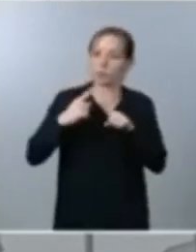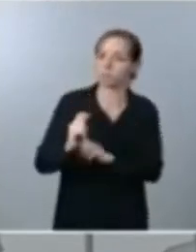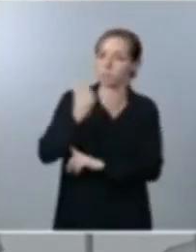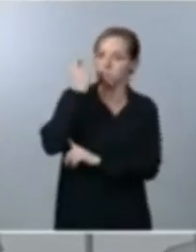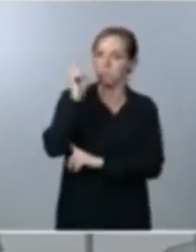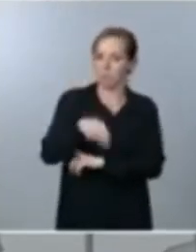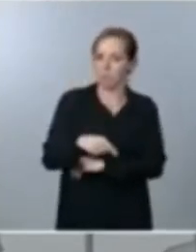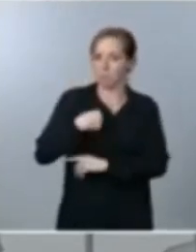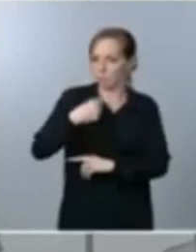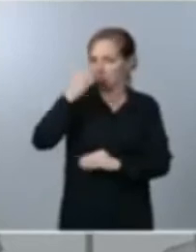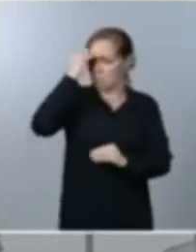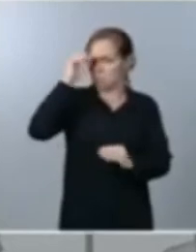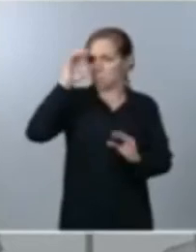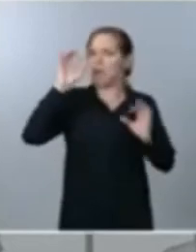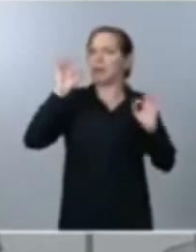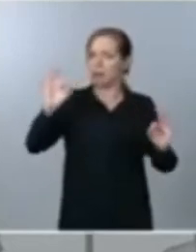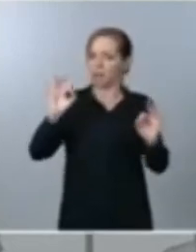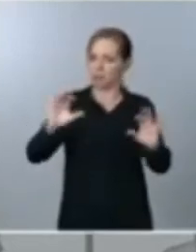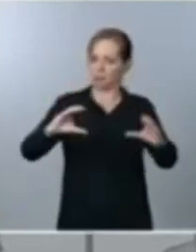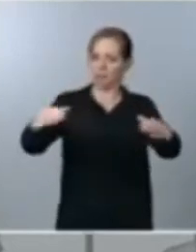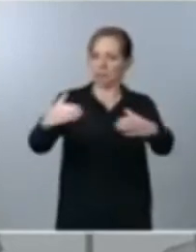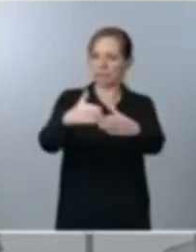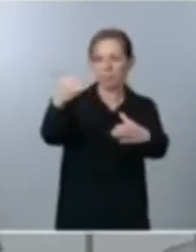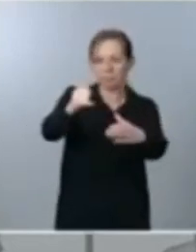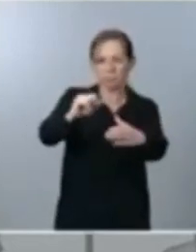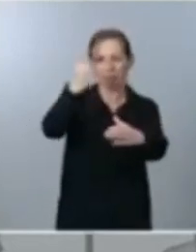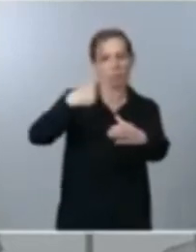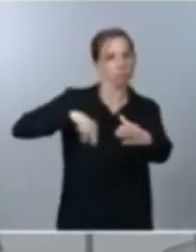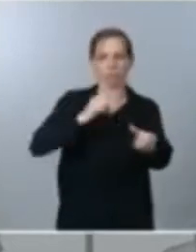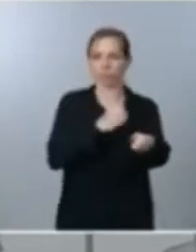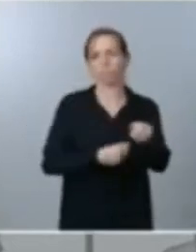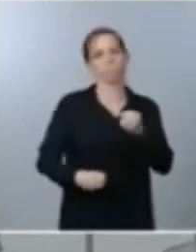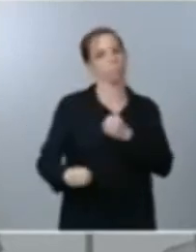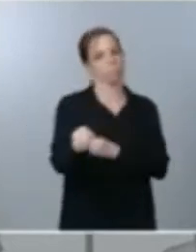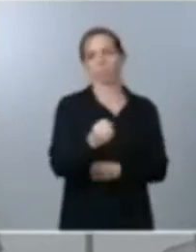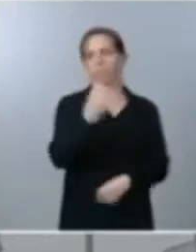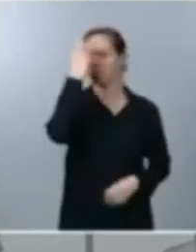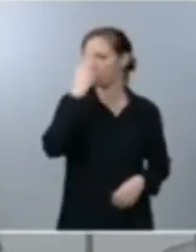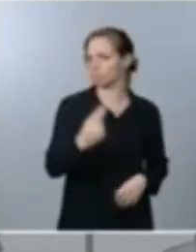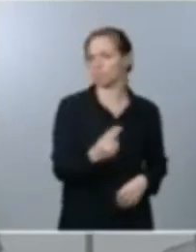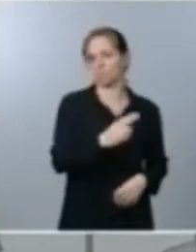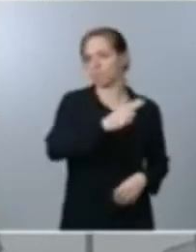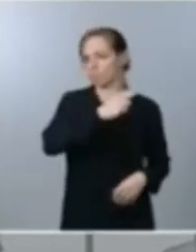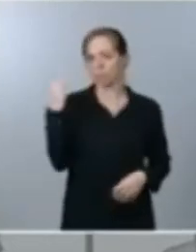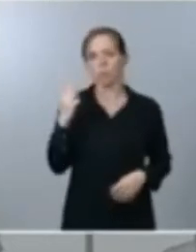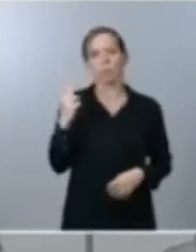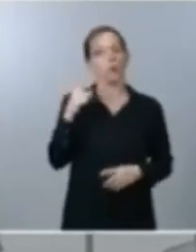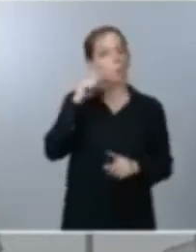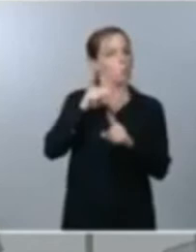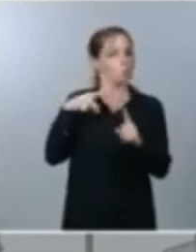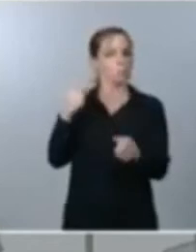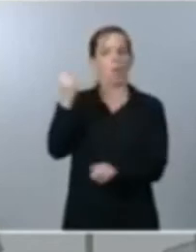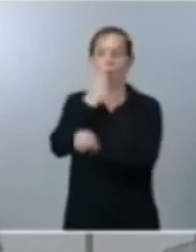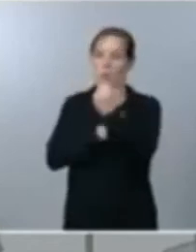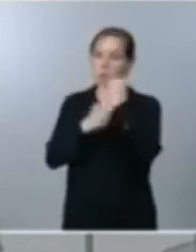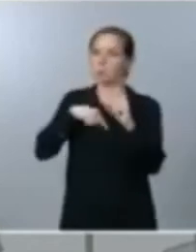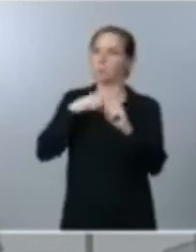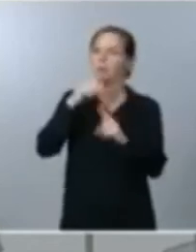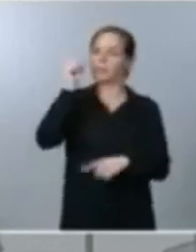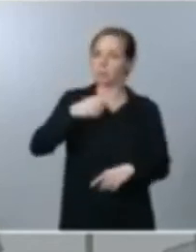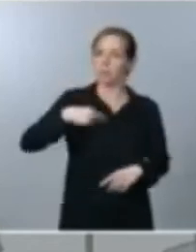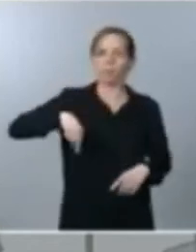hacia los colectivos que más están sufriendo con compromiso rotundo desde el punto de vista económico y también estamos desplegando